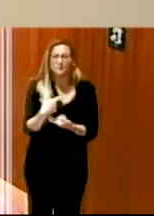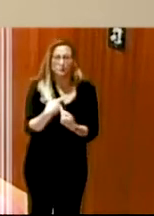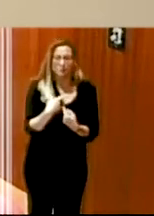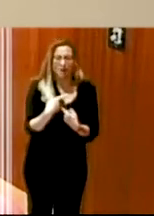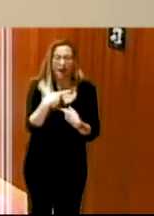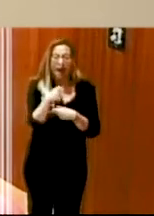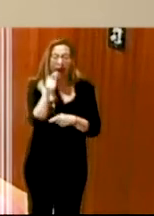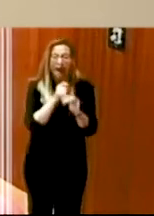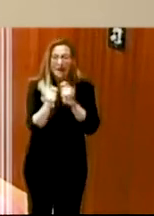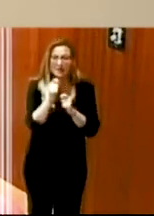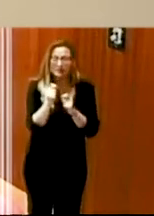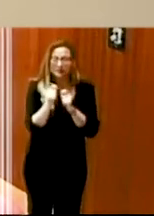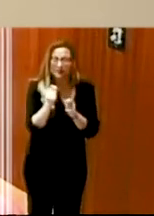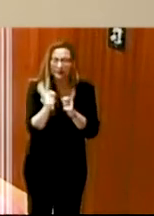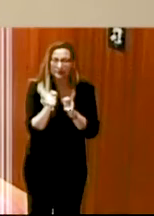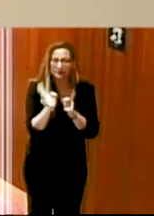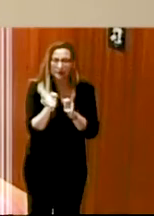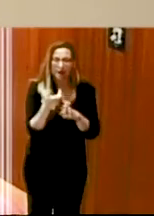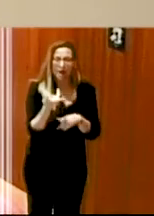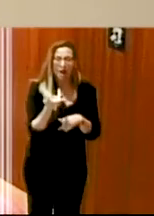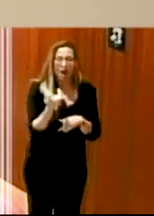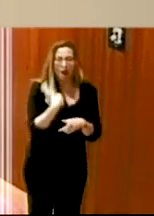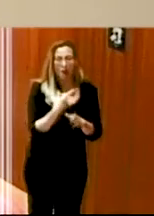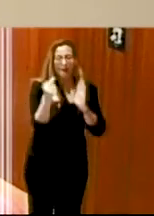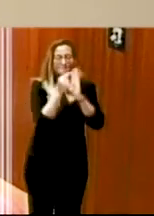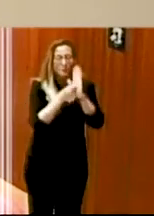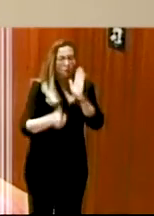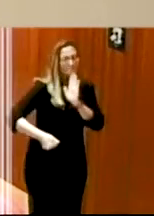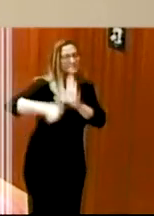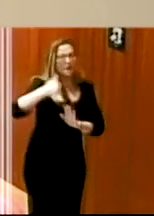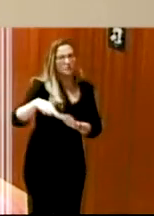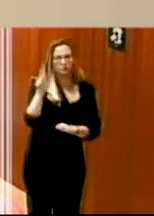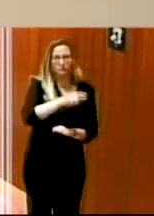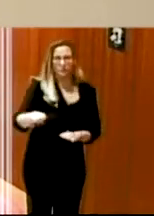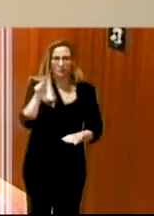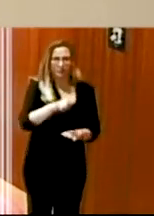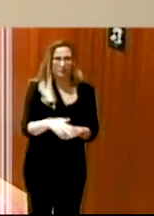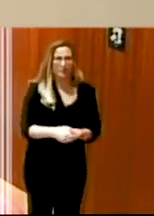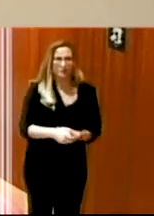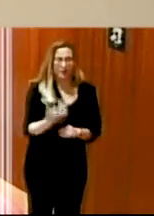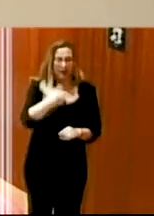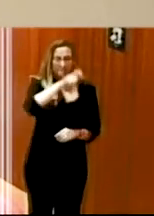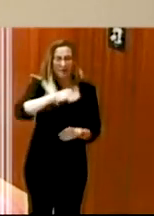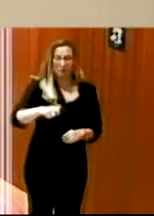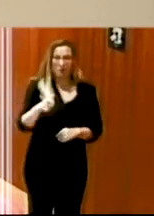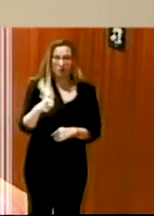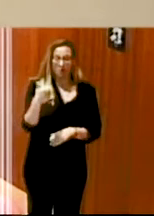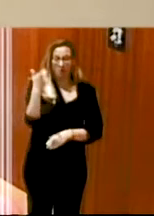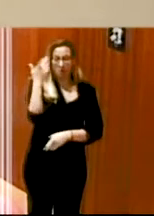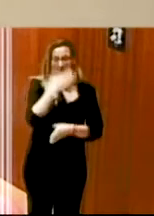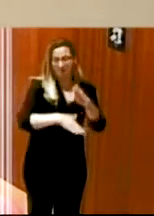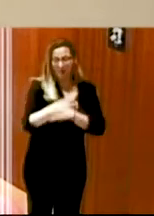puntos que más se repetían todo el rato, ¿vale? Entonces, todo el rato las personas con movilidad reducida en general